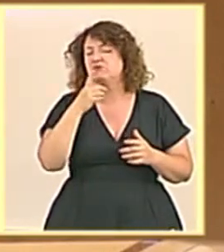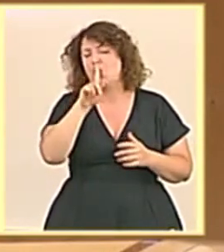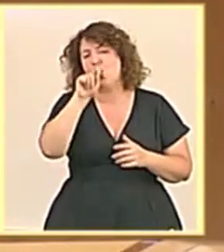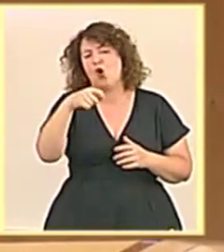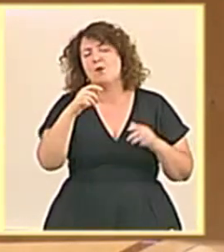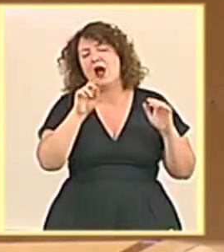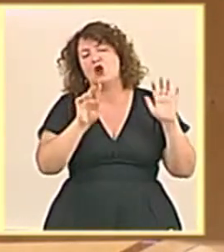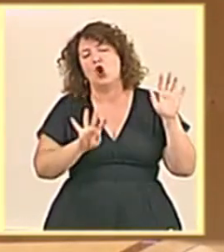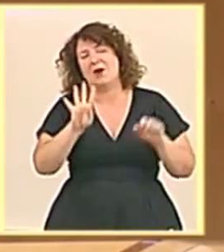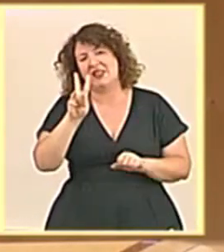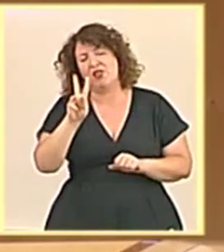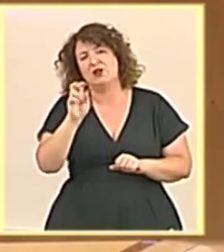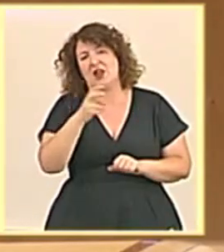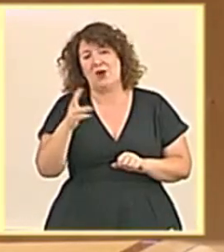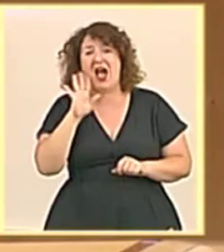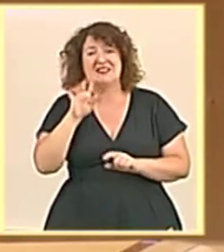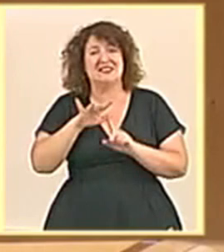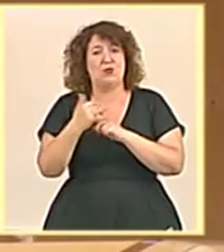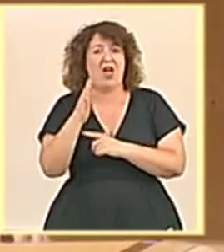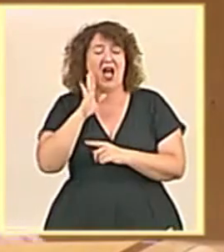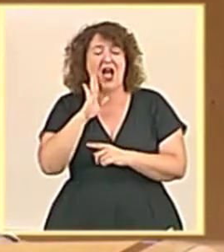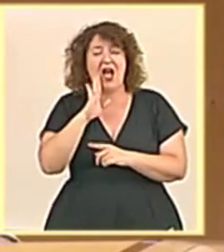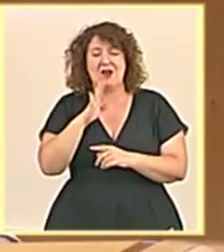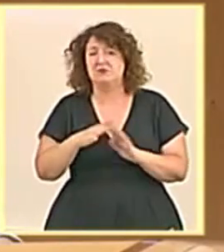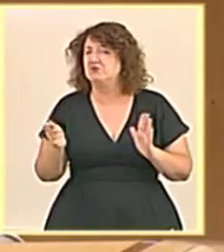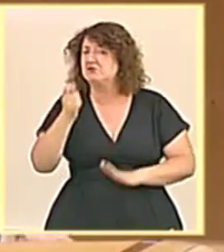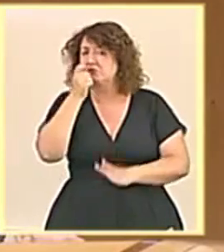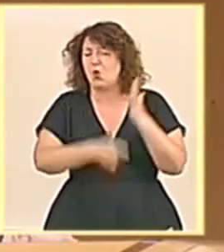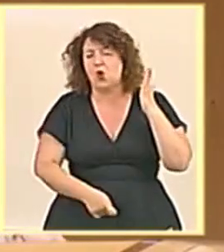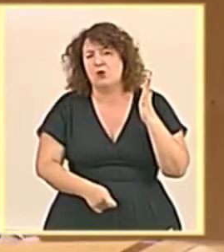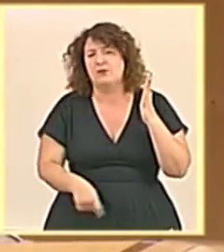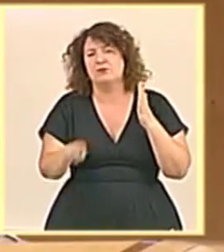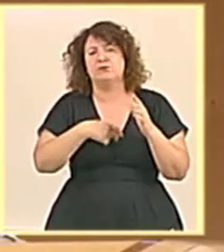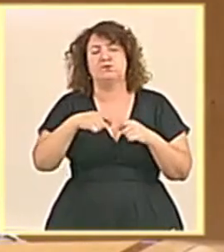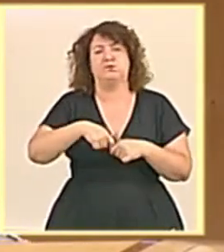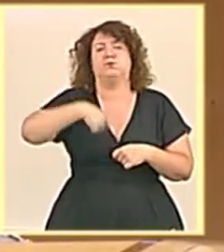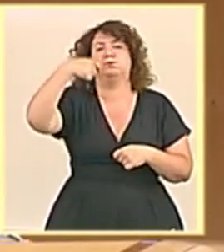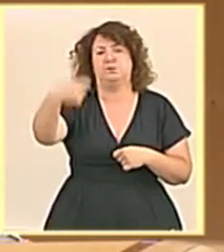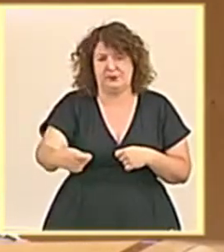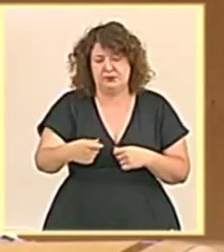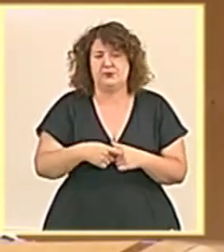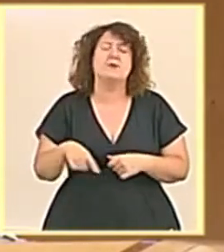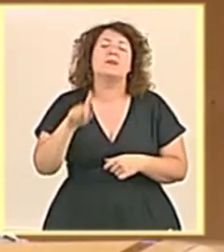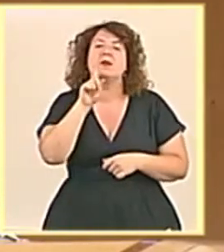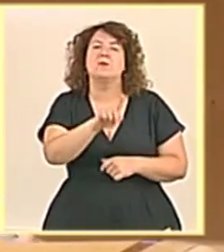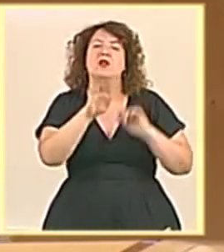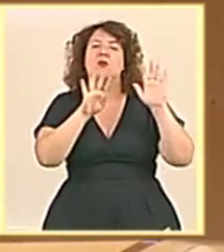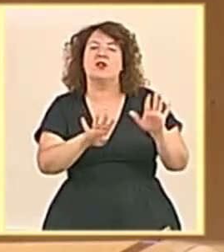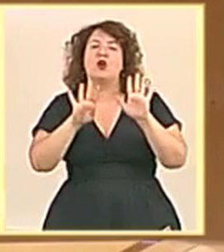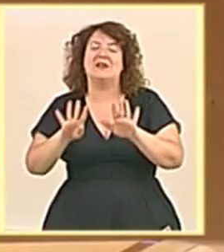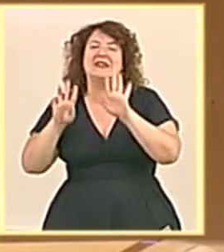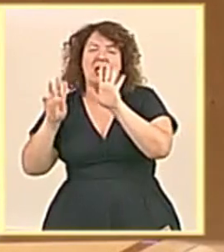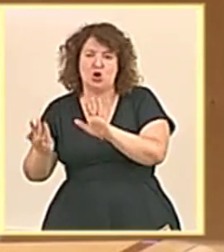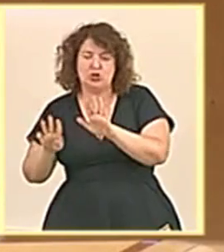además de la obligación de restituir las cosas al Estado anterior. La multa pasó a premio el 21 de diciembre de 1998,